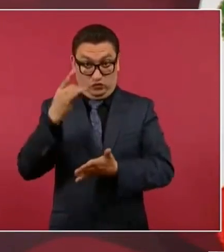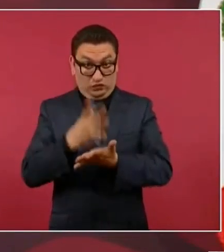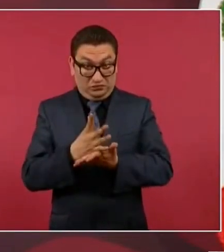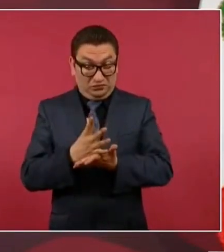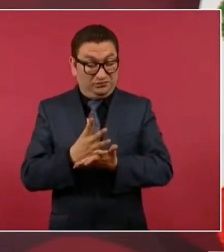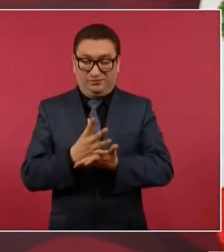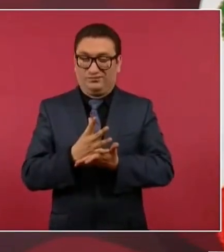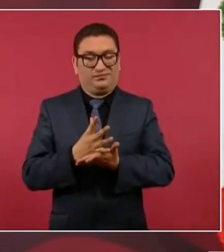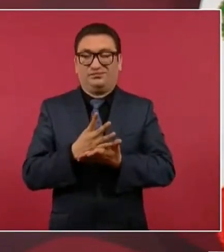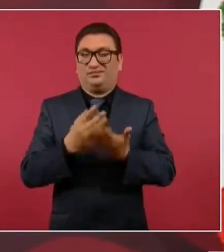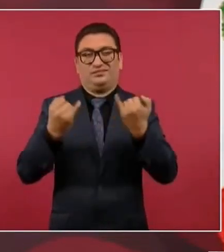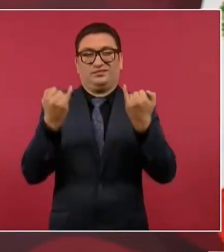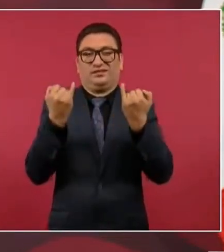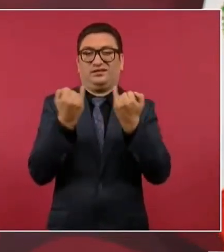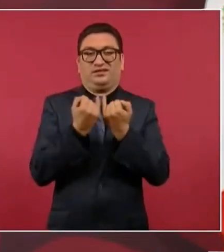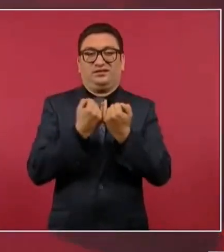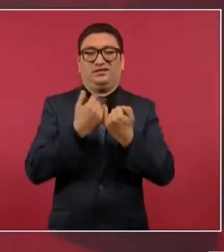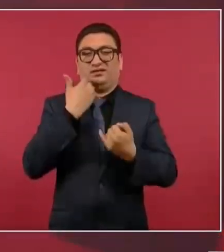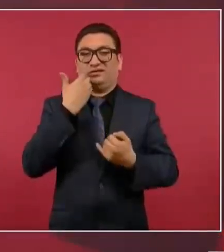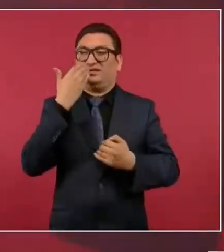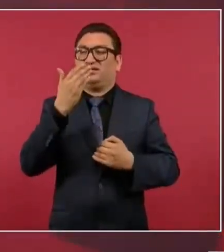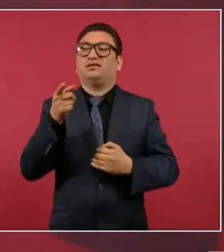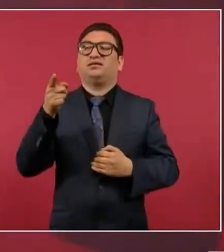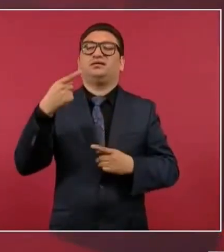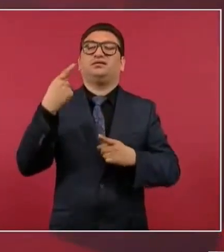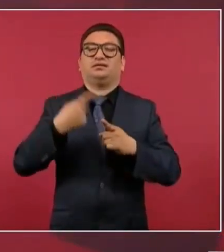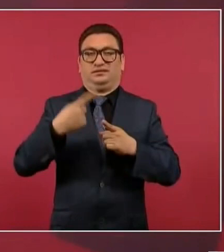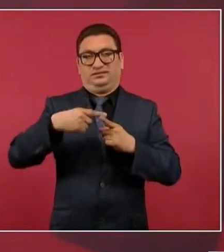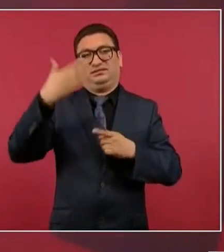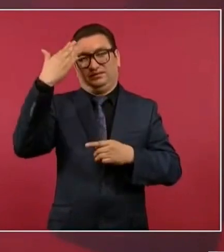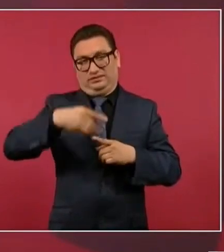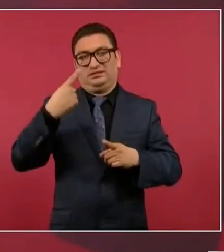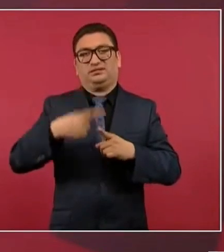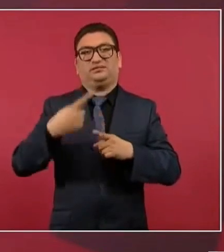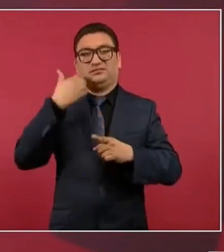Es golpear a quien, ya saben quién.